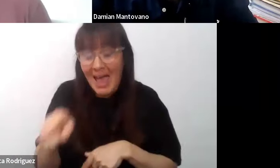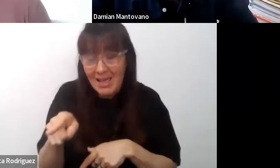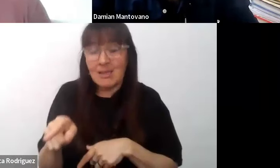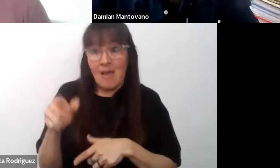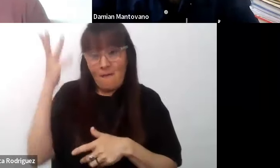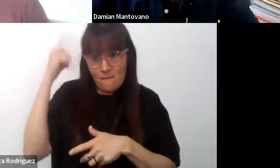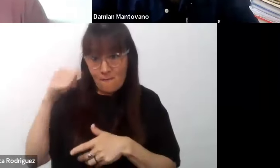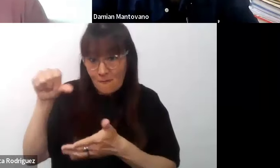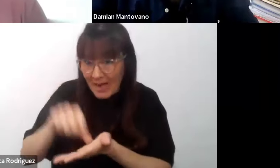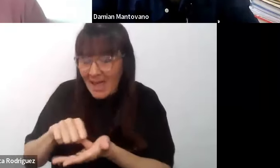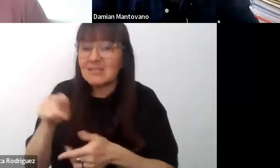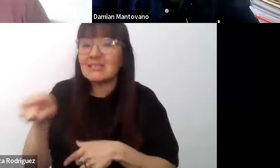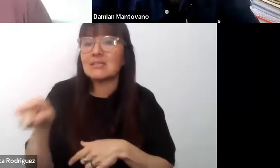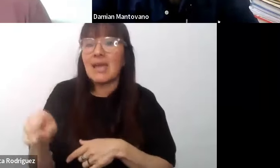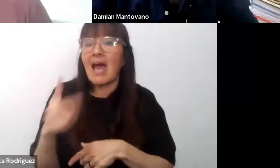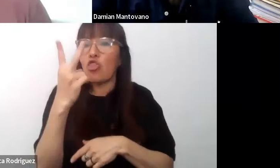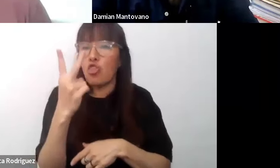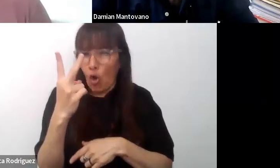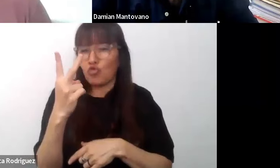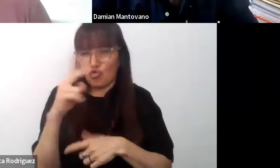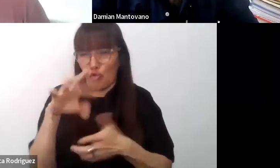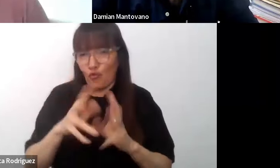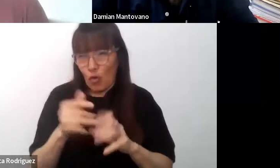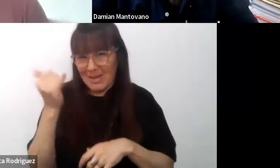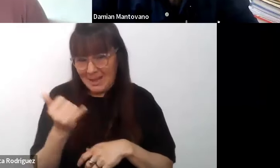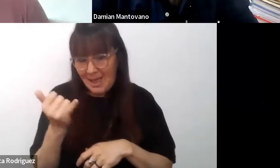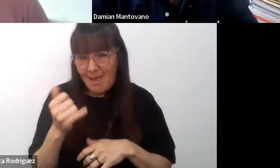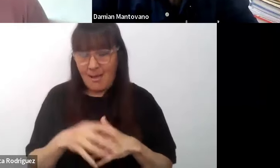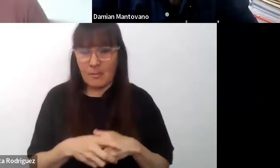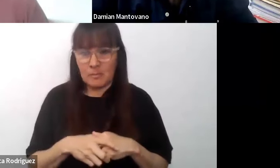dos categorías principales. Por un lado,